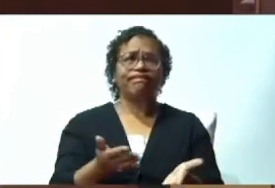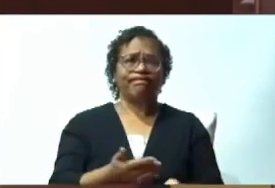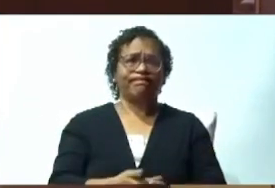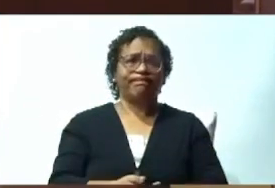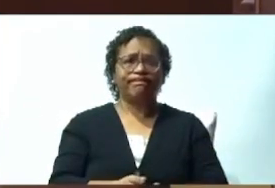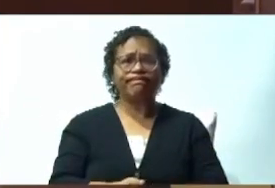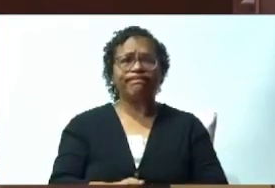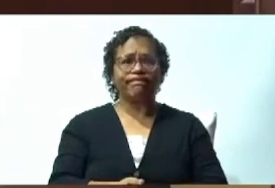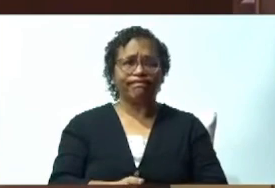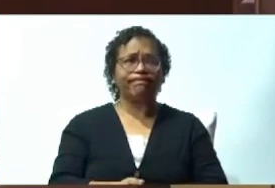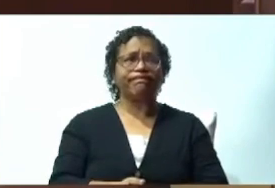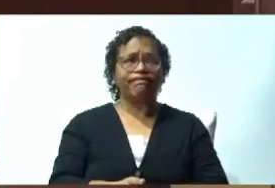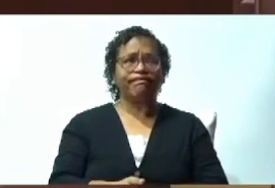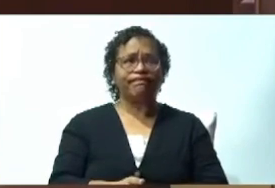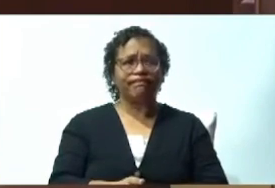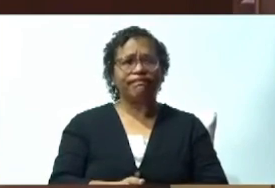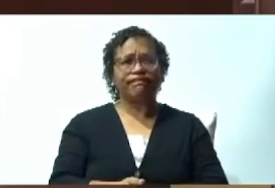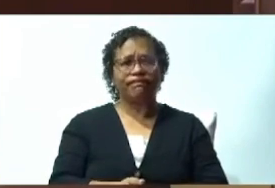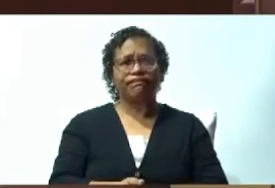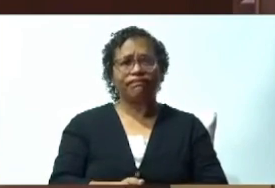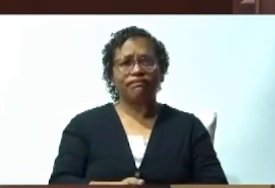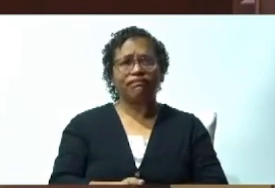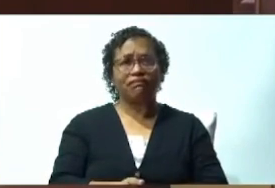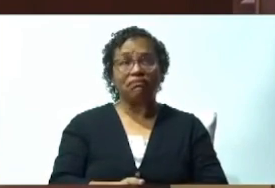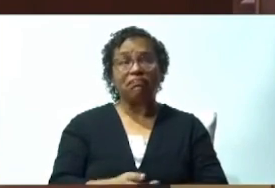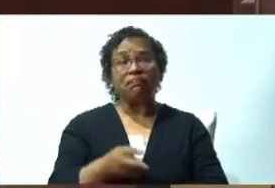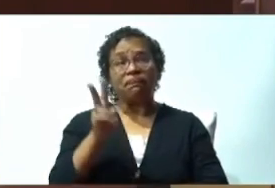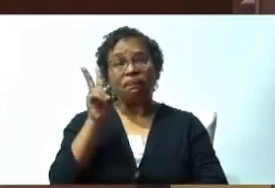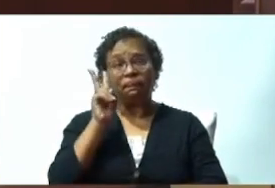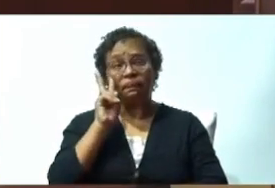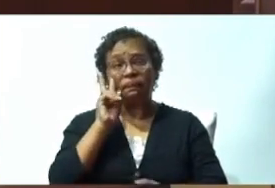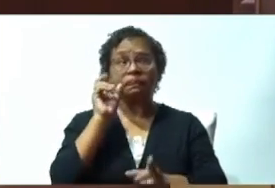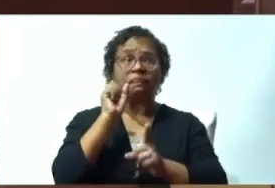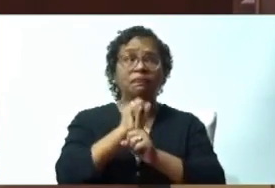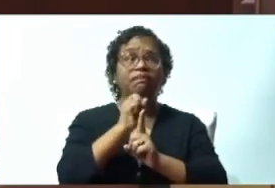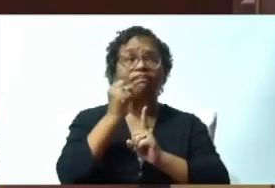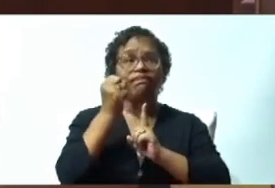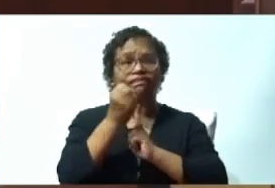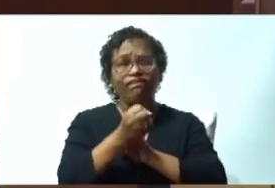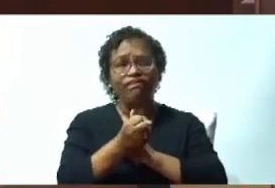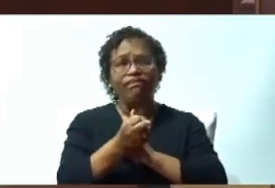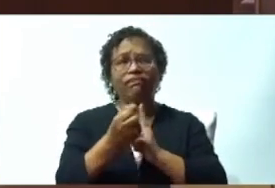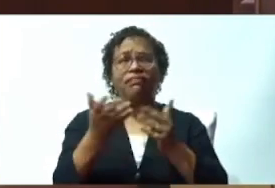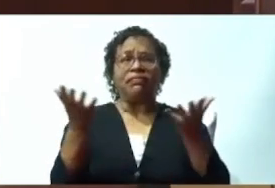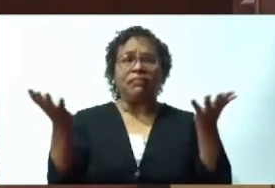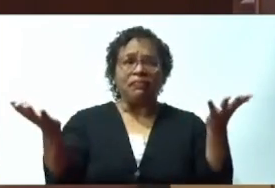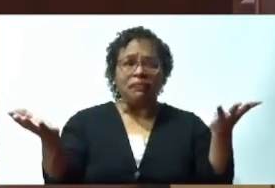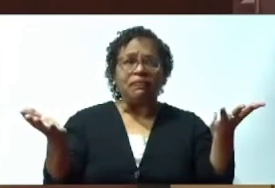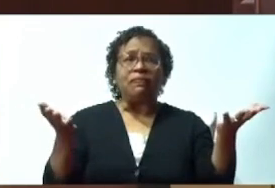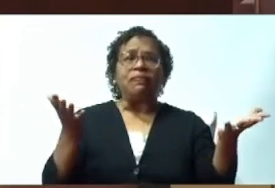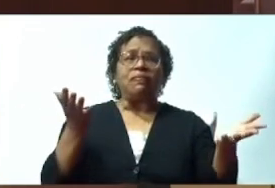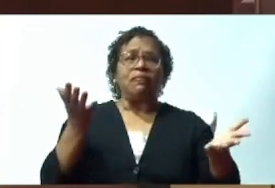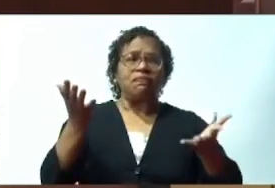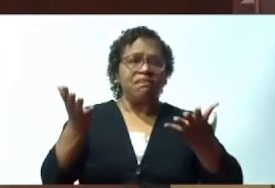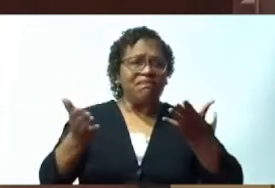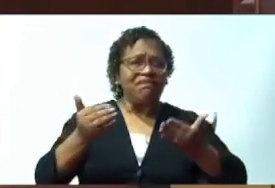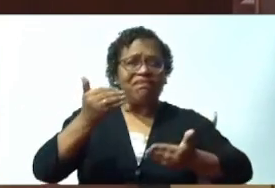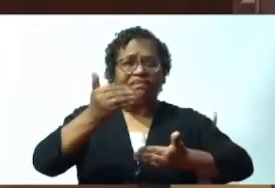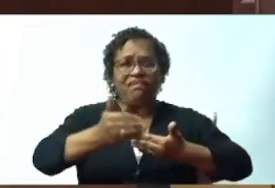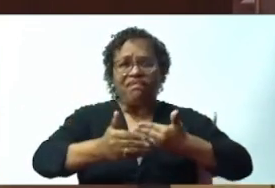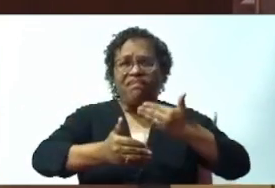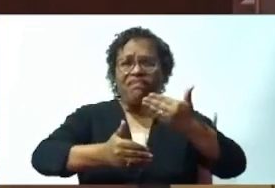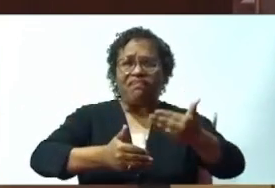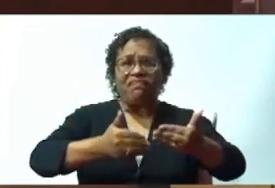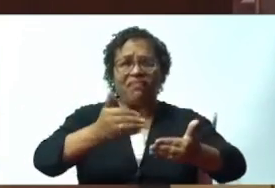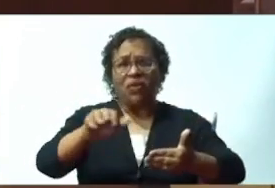circunstancia como nosotros podremos ir desarrollando